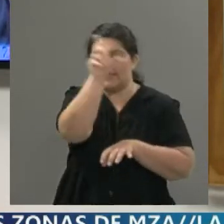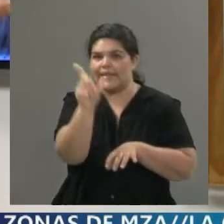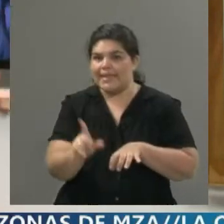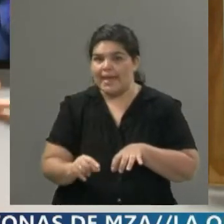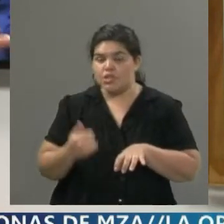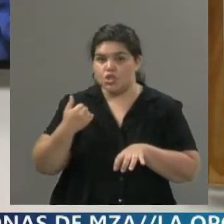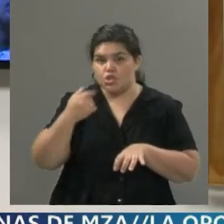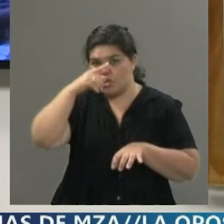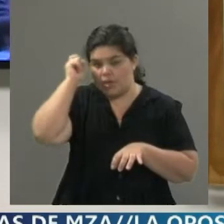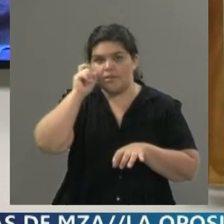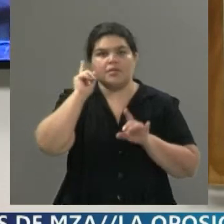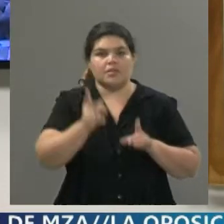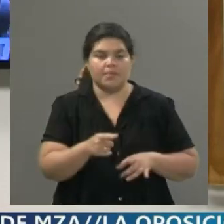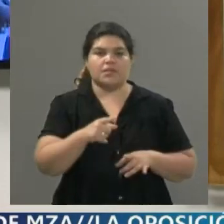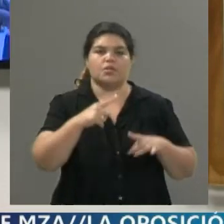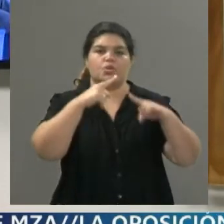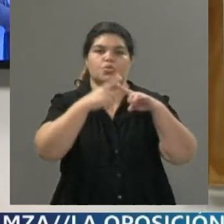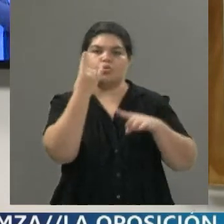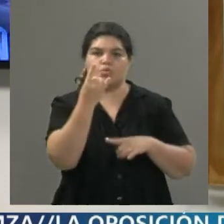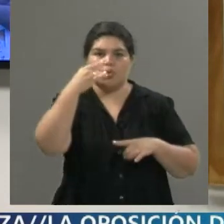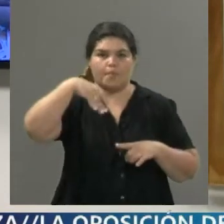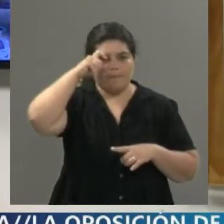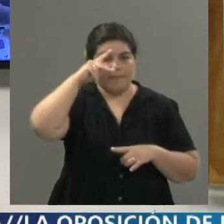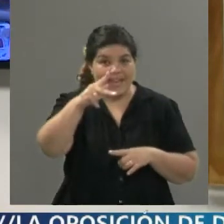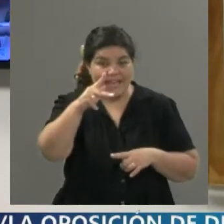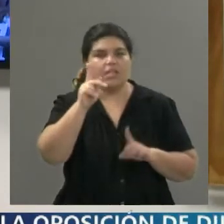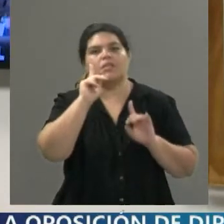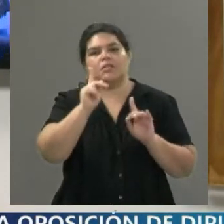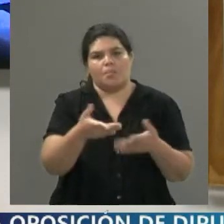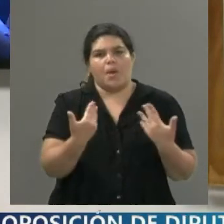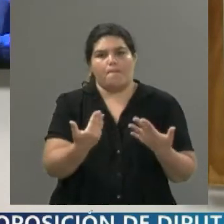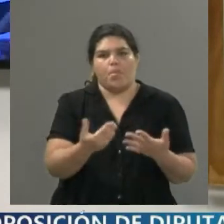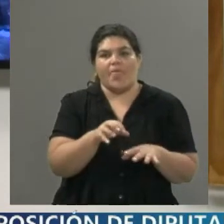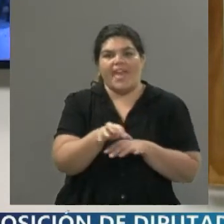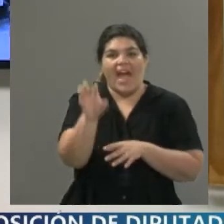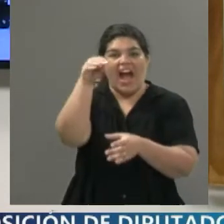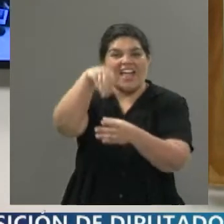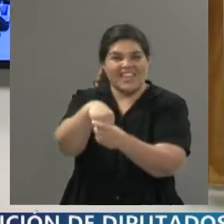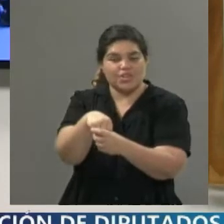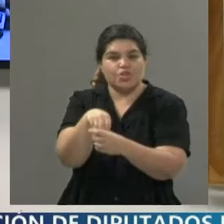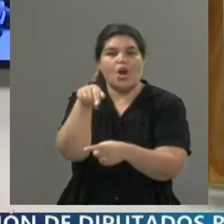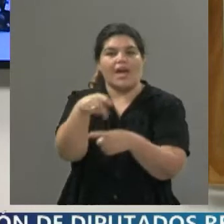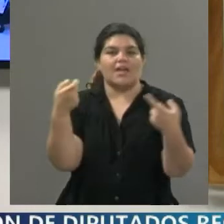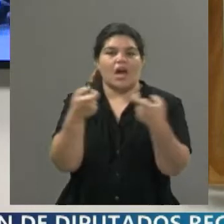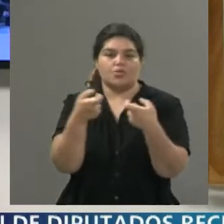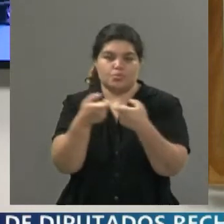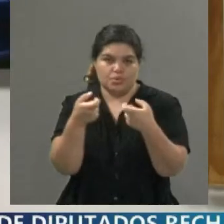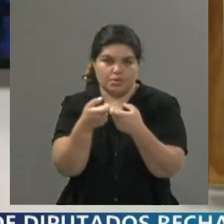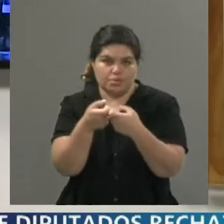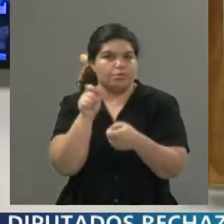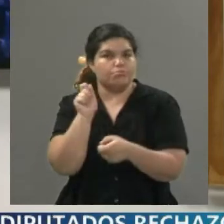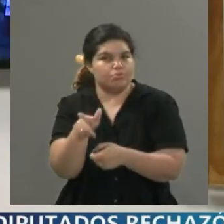y si no, bueno, Sumec, que ustedes también entrevistaban anteriormente, que es otra de las tantas asociaciones y organismos que